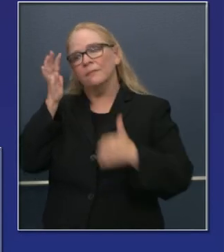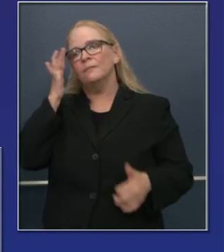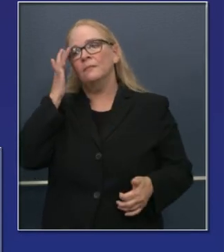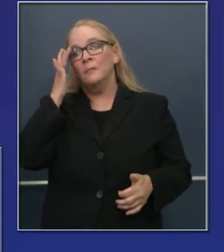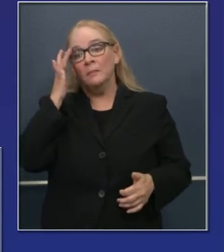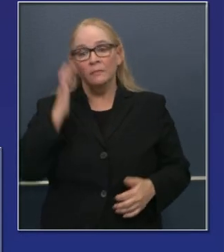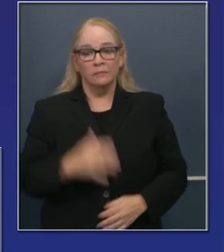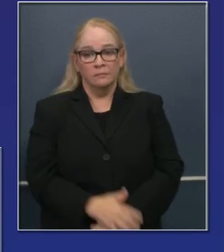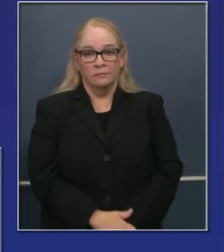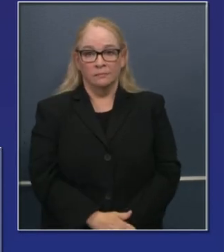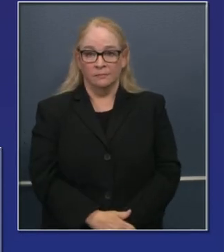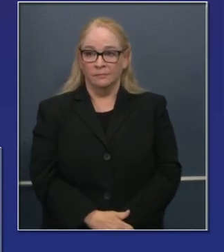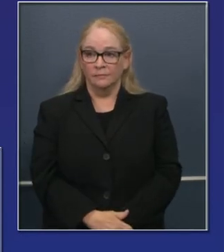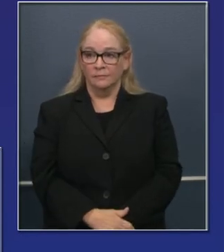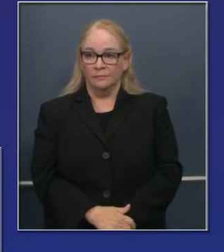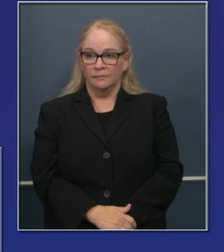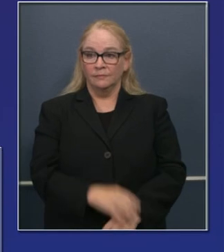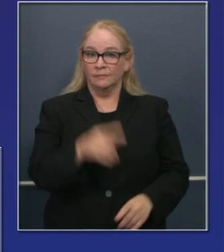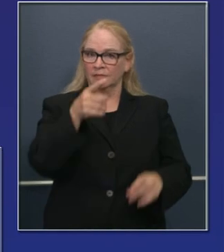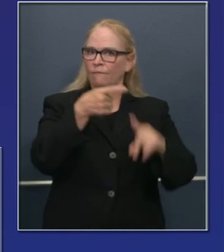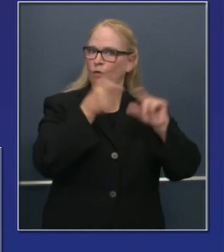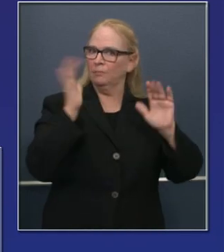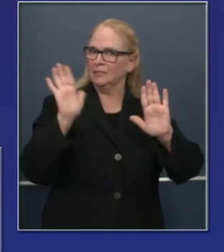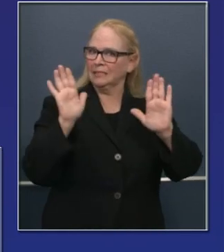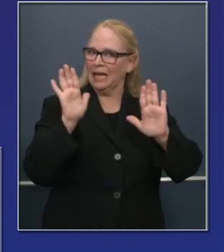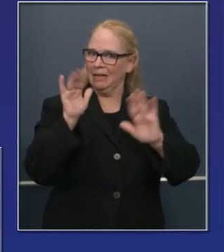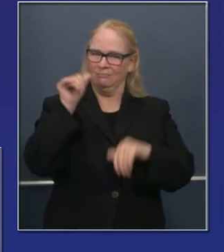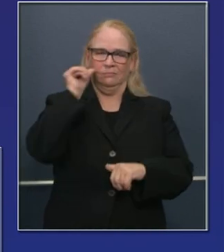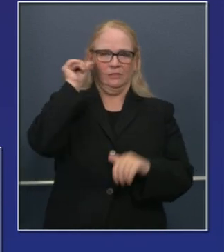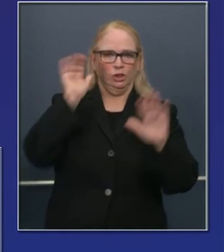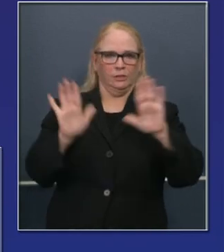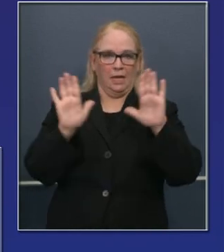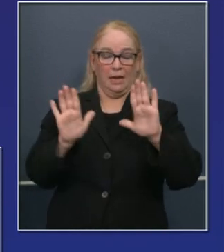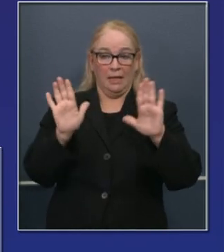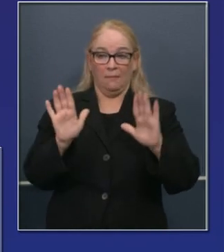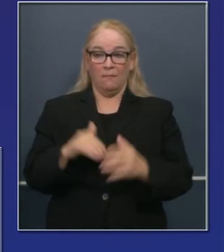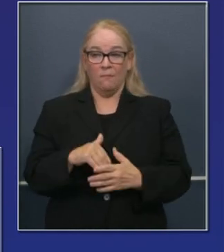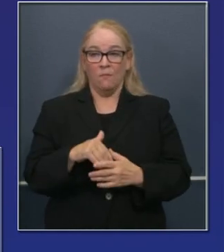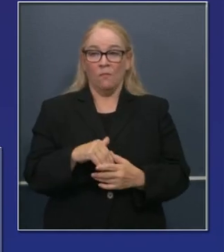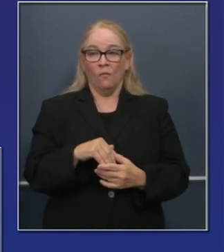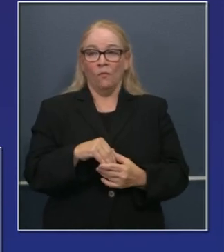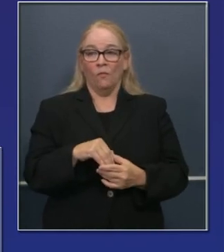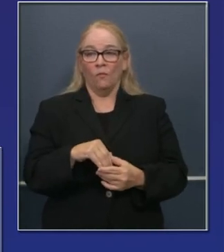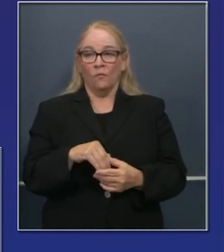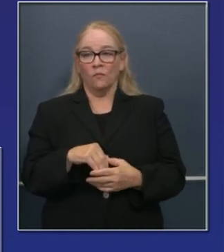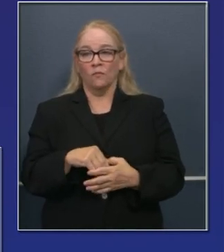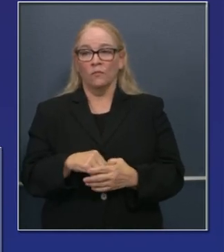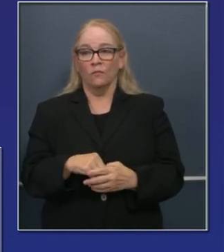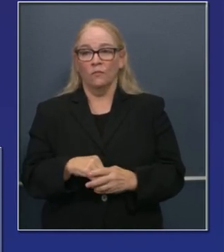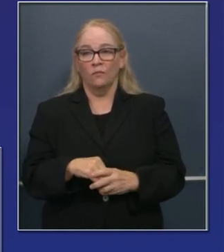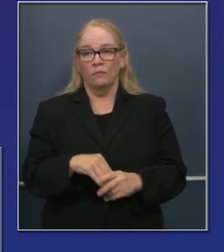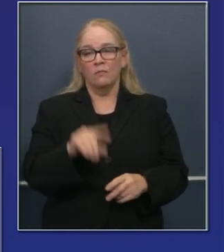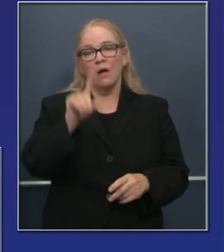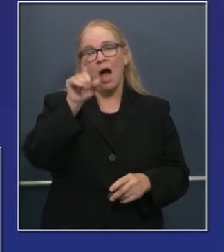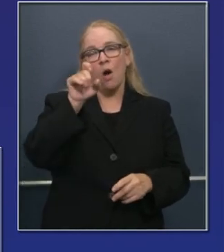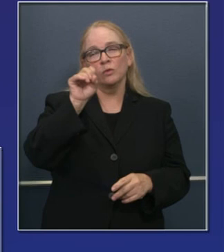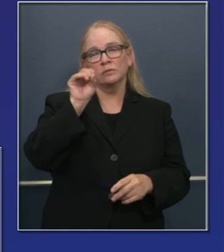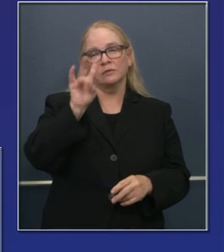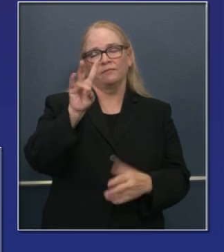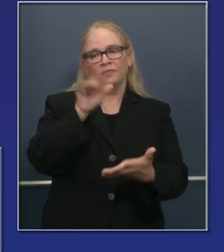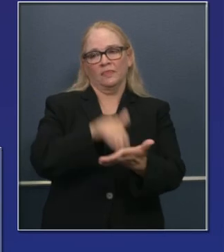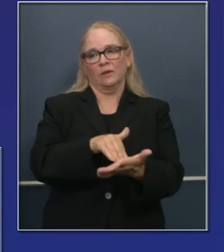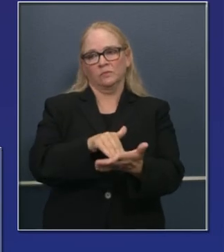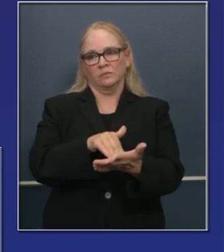anunciamos el lunes, estas son cifras del domingo. Tuvimos 172 mil pruebas que se pudieron